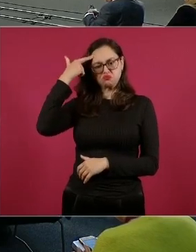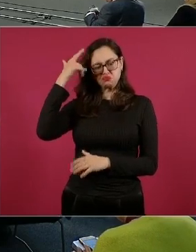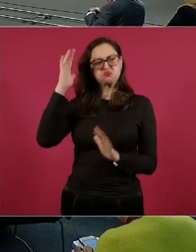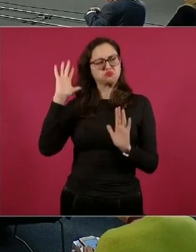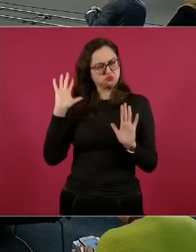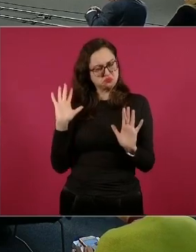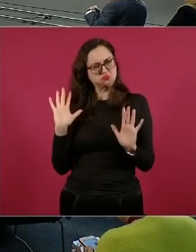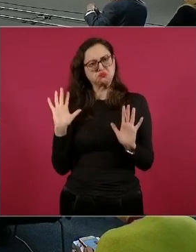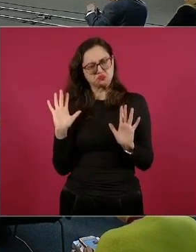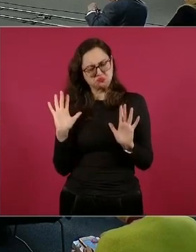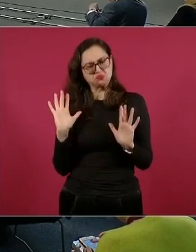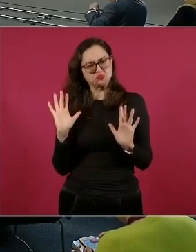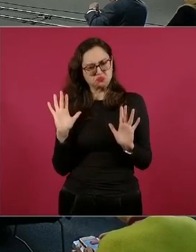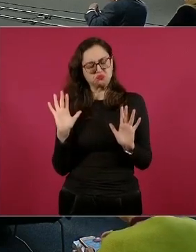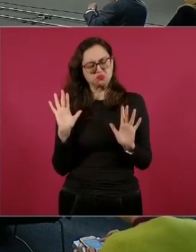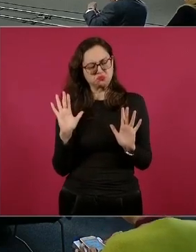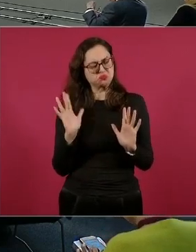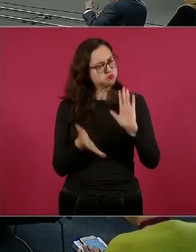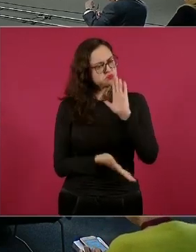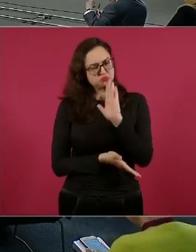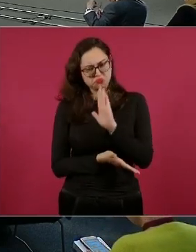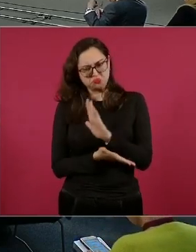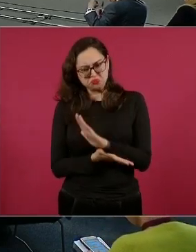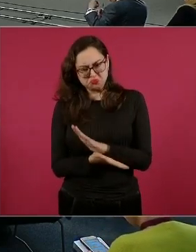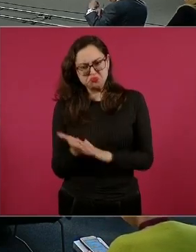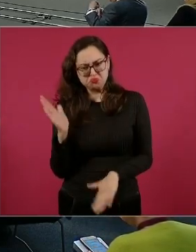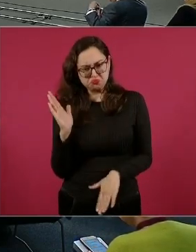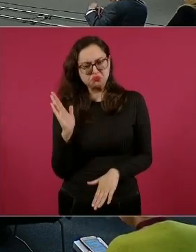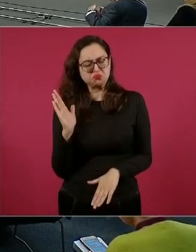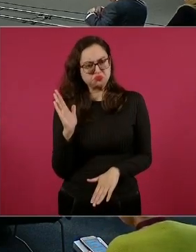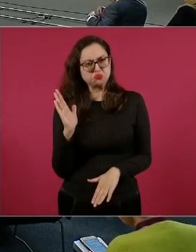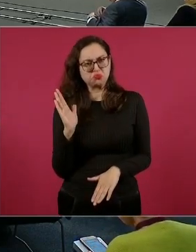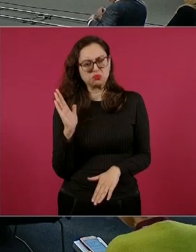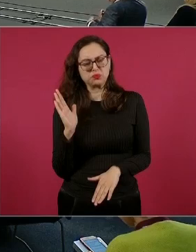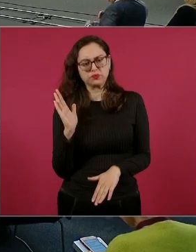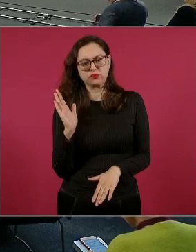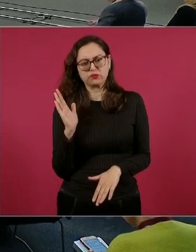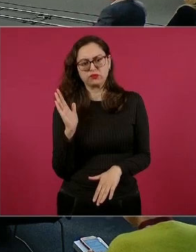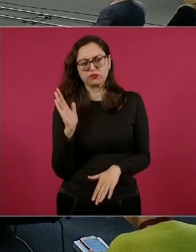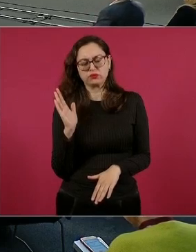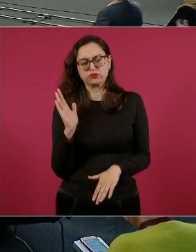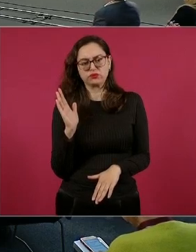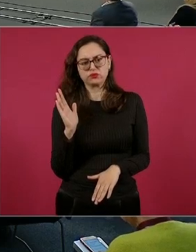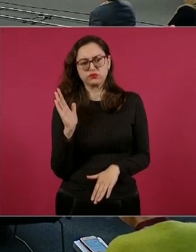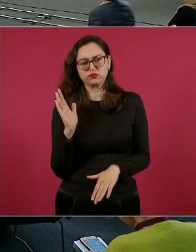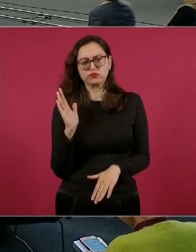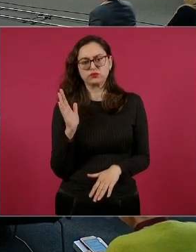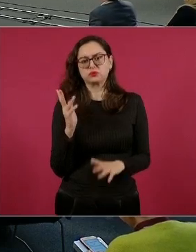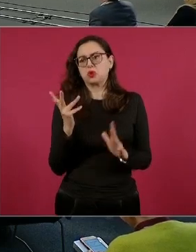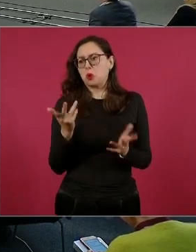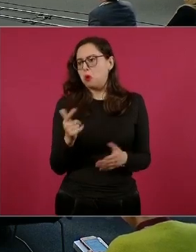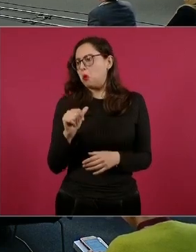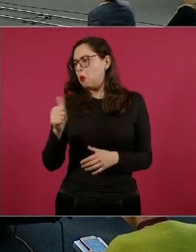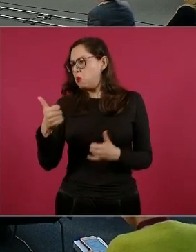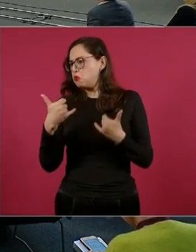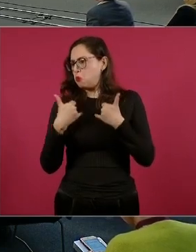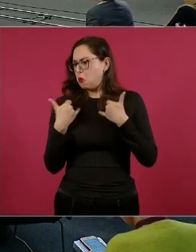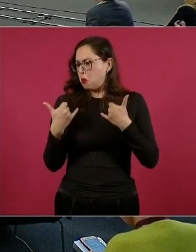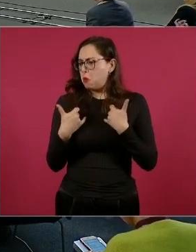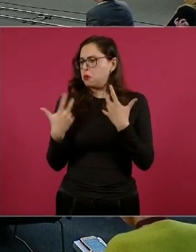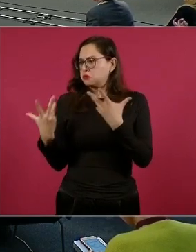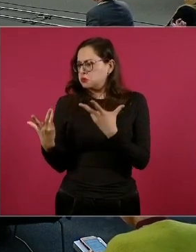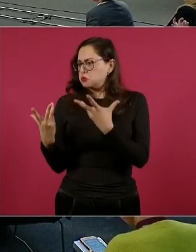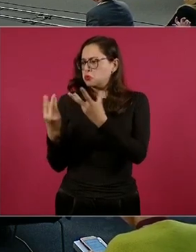reúnen con otros amigos